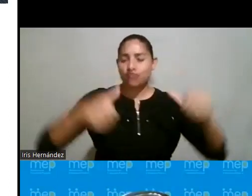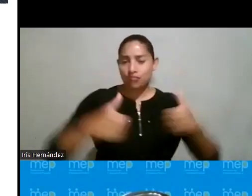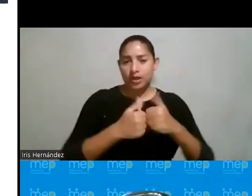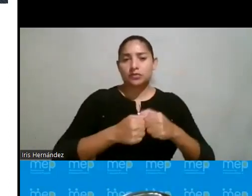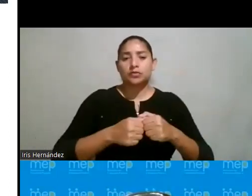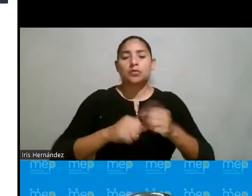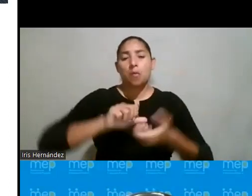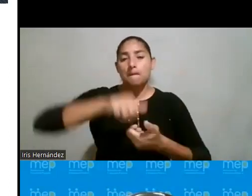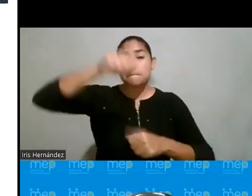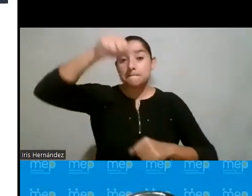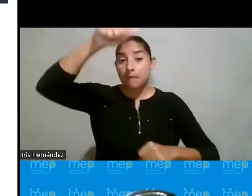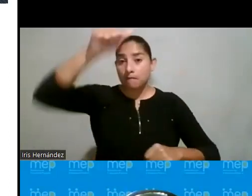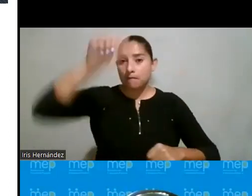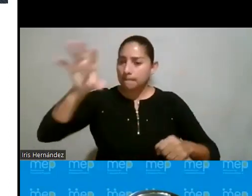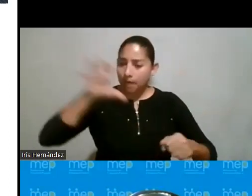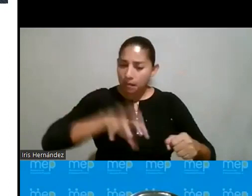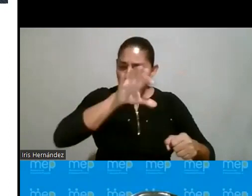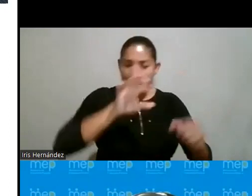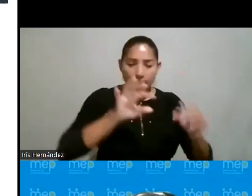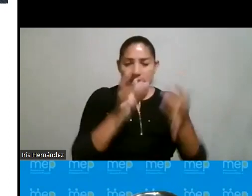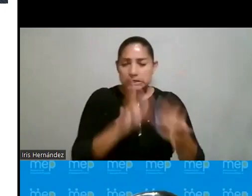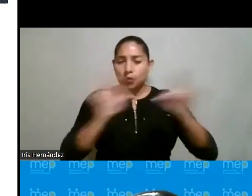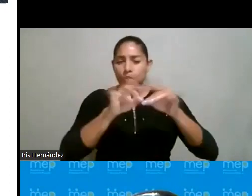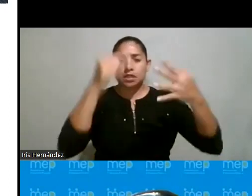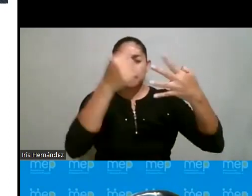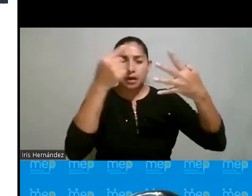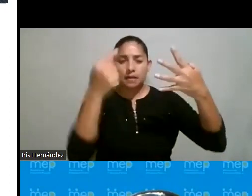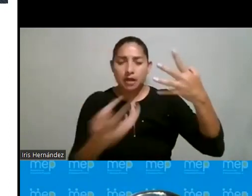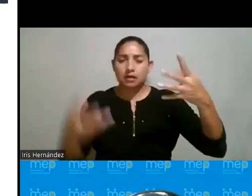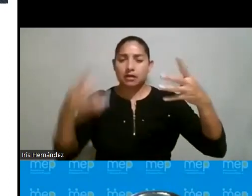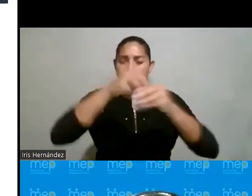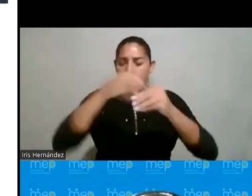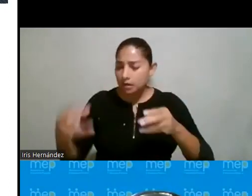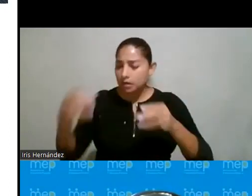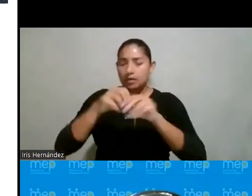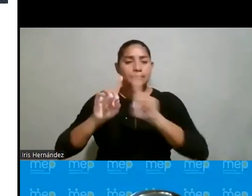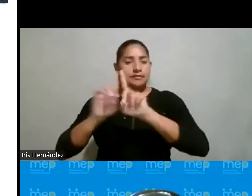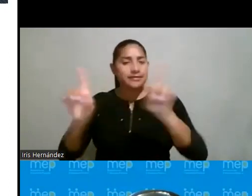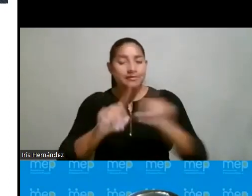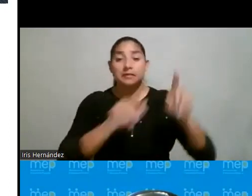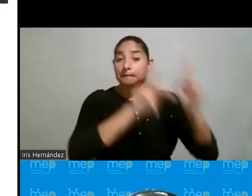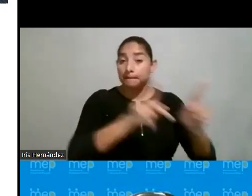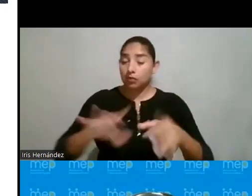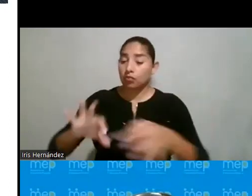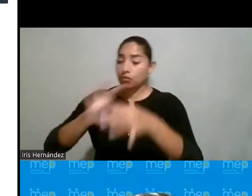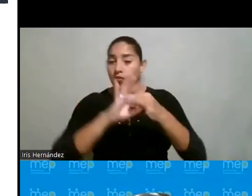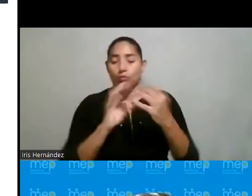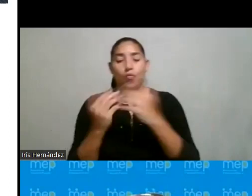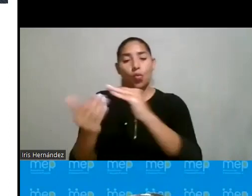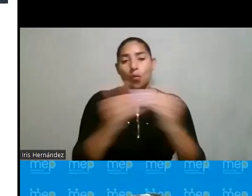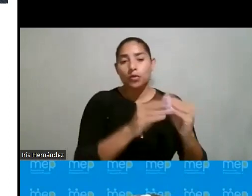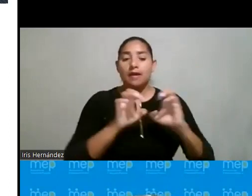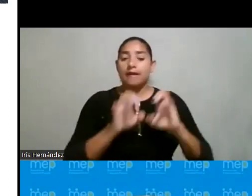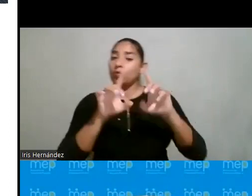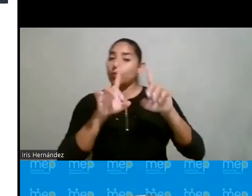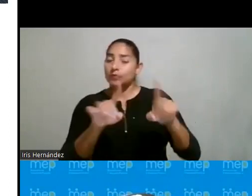mapa de ruta, ¿verdad? Cuáles son las prioridades que tenemos y cómo vamos a involucrar a las diferentes personas que conforman esta comunidad educativa,